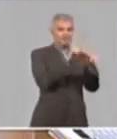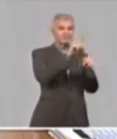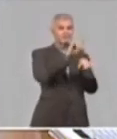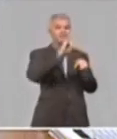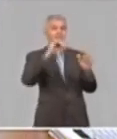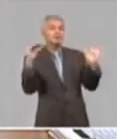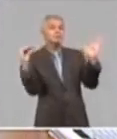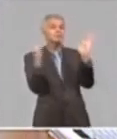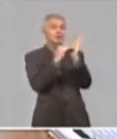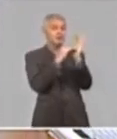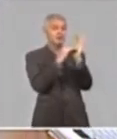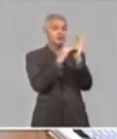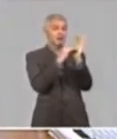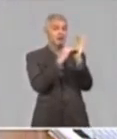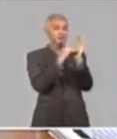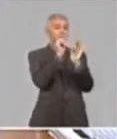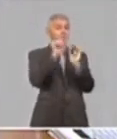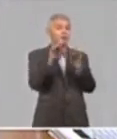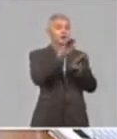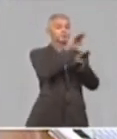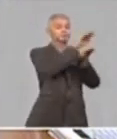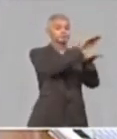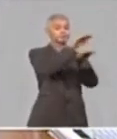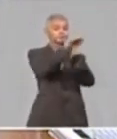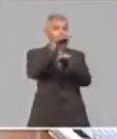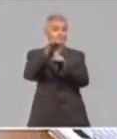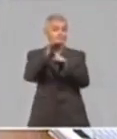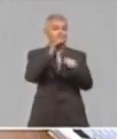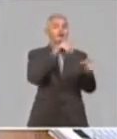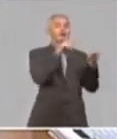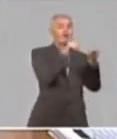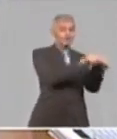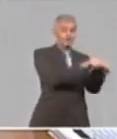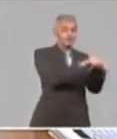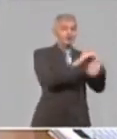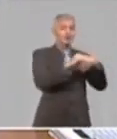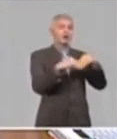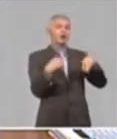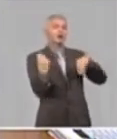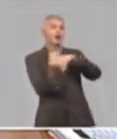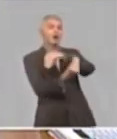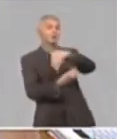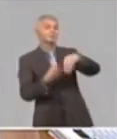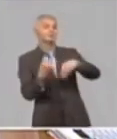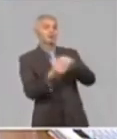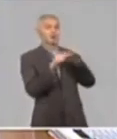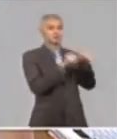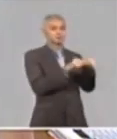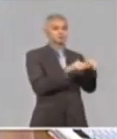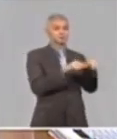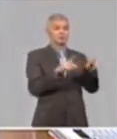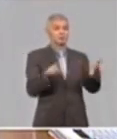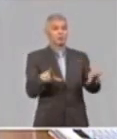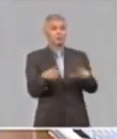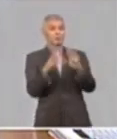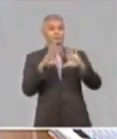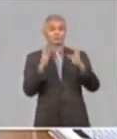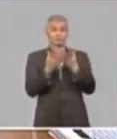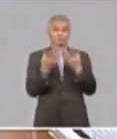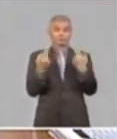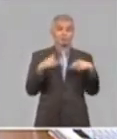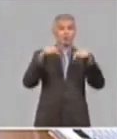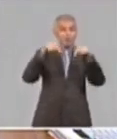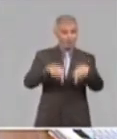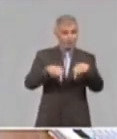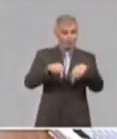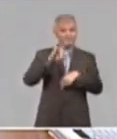.000 albergados que podemos tener. ¿Qué hicimos? Reordenamos eso, cumpliendo todo lo establecido, y hoy tenemos unos